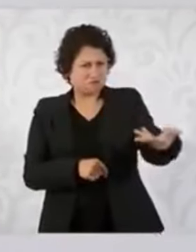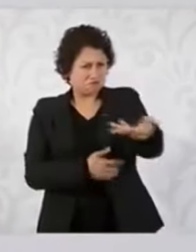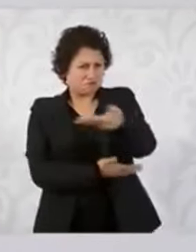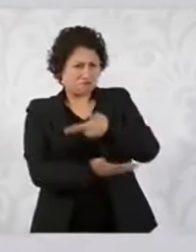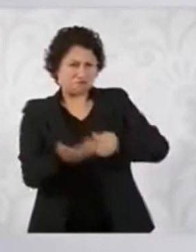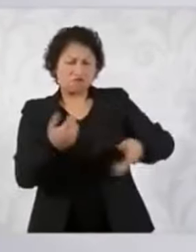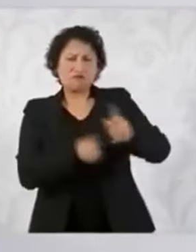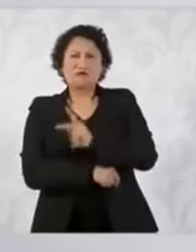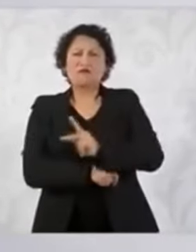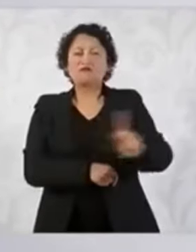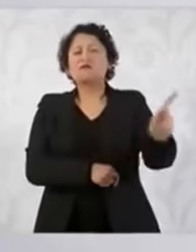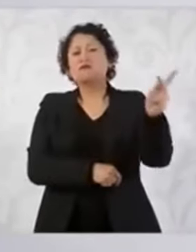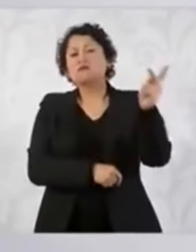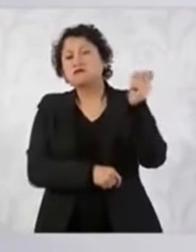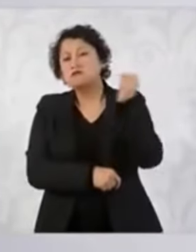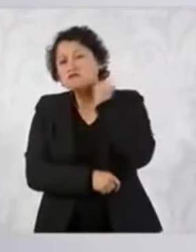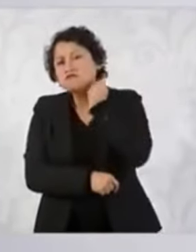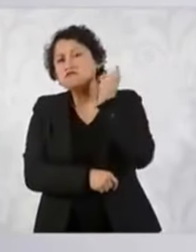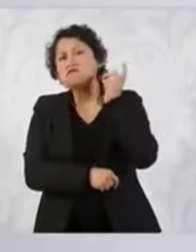legisladores de Morena.